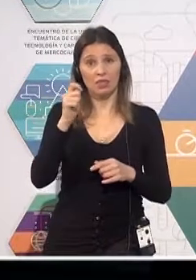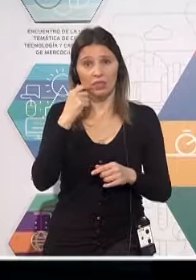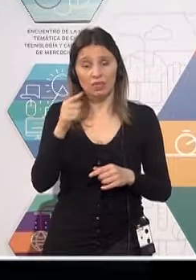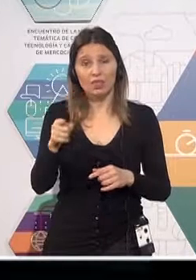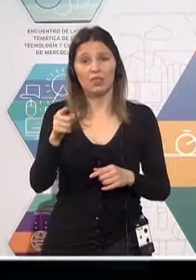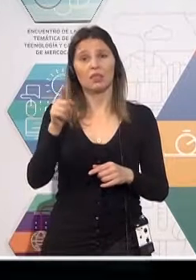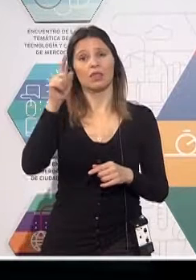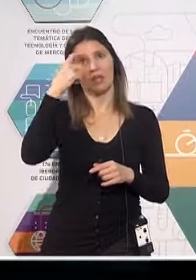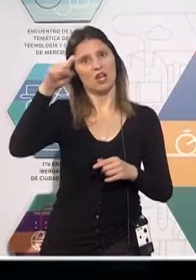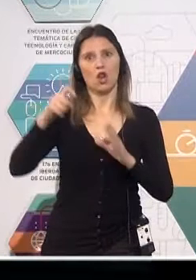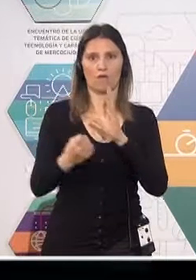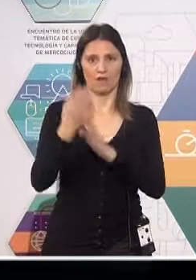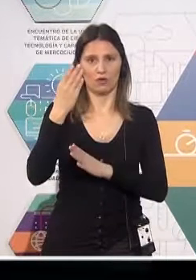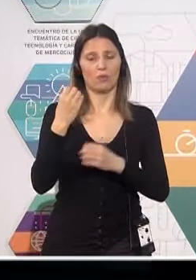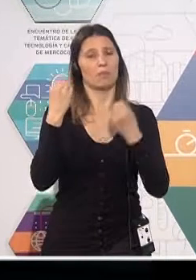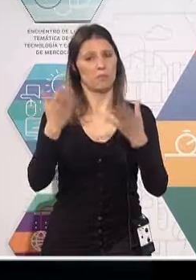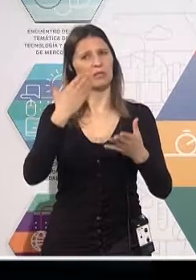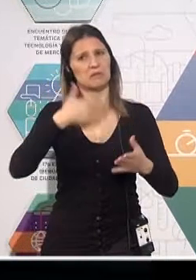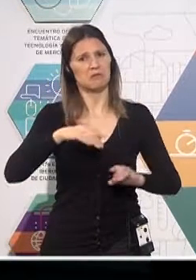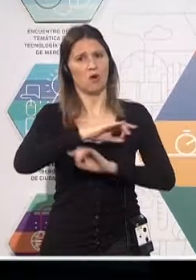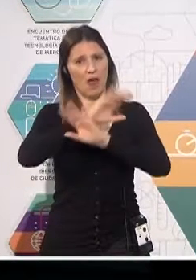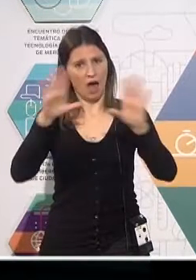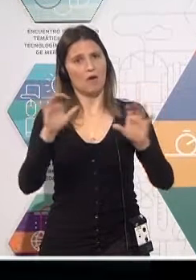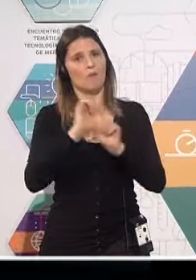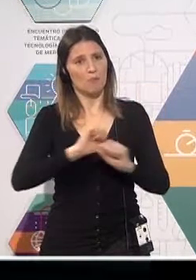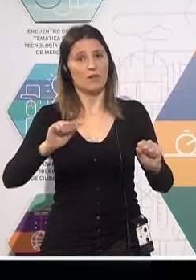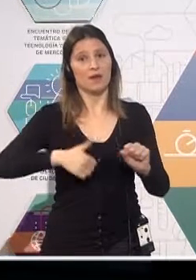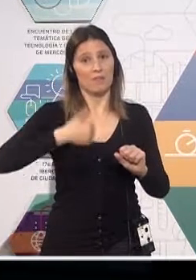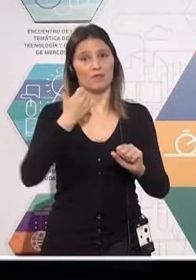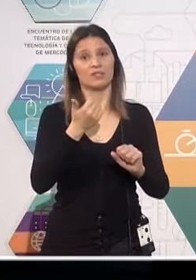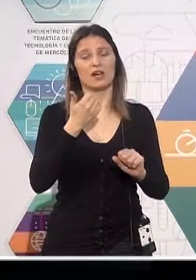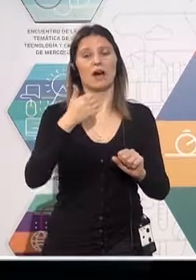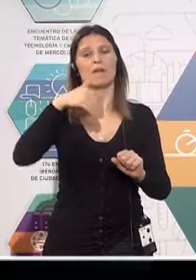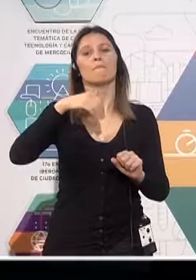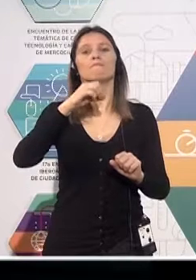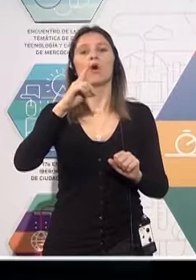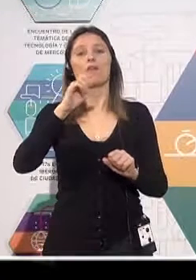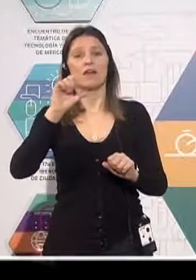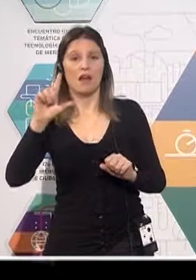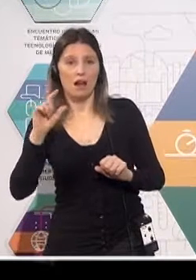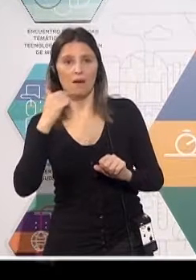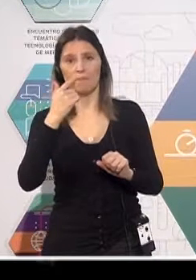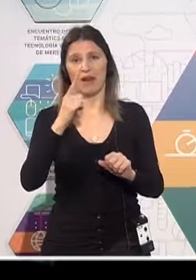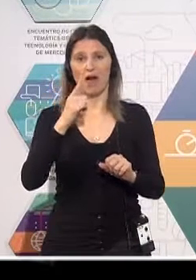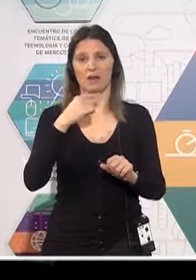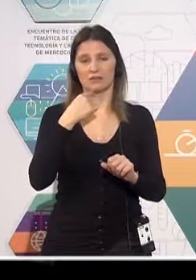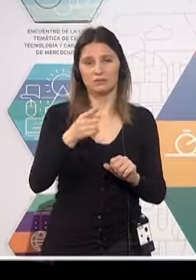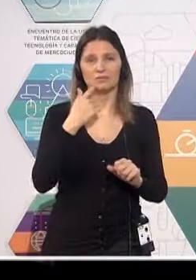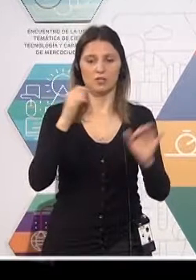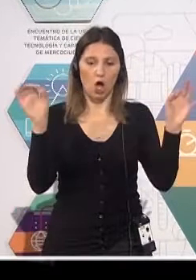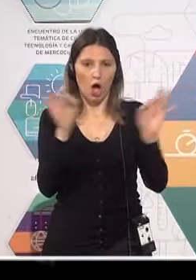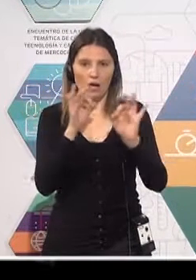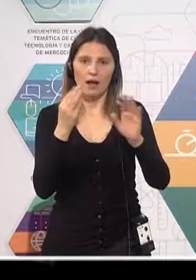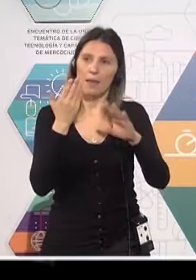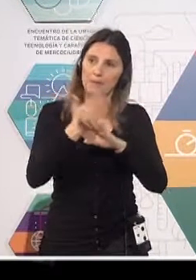es un innovador porque él entendió enseguida de que podía utilizar la plataforma móvil en su beneficio. Si ve en sus conciertos, ¿qué hace? Le